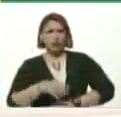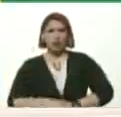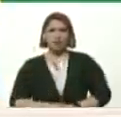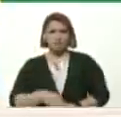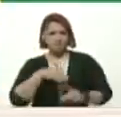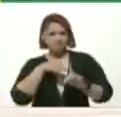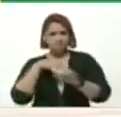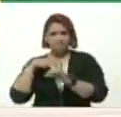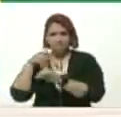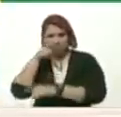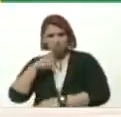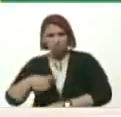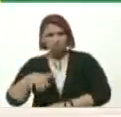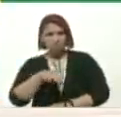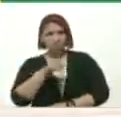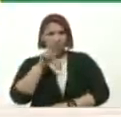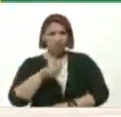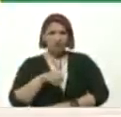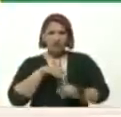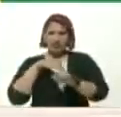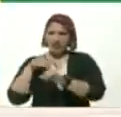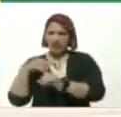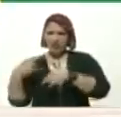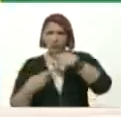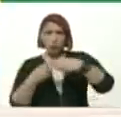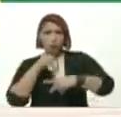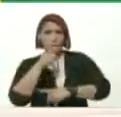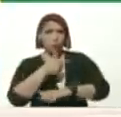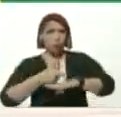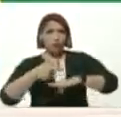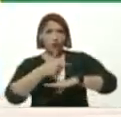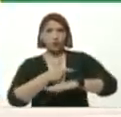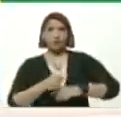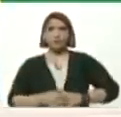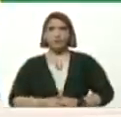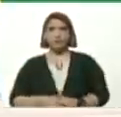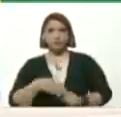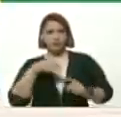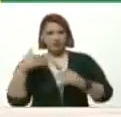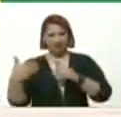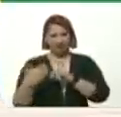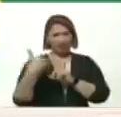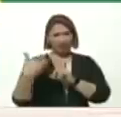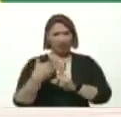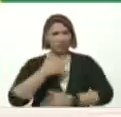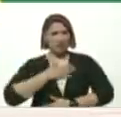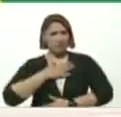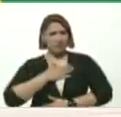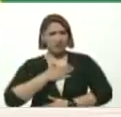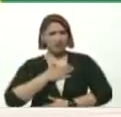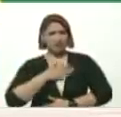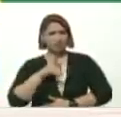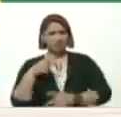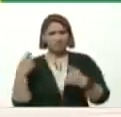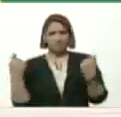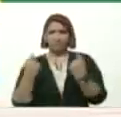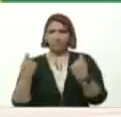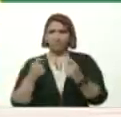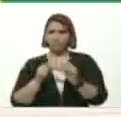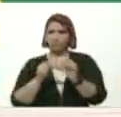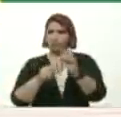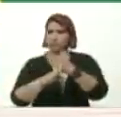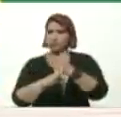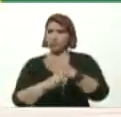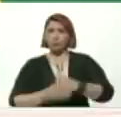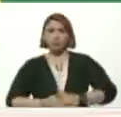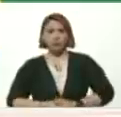Atacar La Población De Atacar La Revolución De Atacar Al Gobierno De Atacarme A Mi Bueno Es Una Campaña Permanente